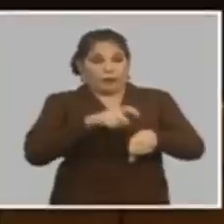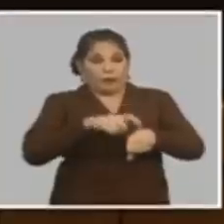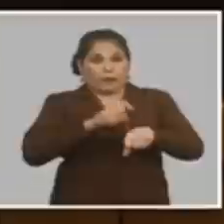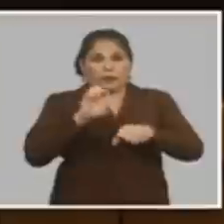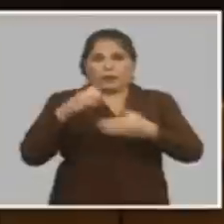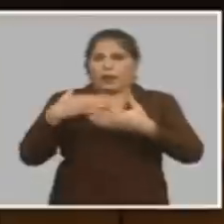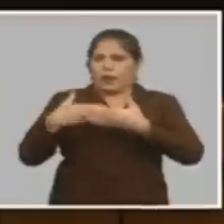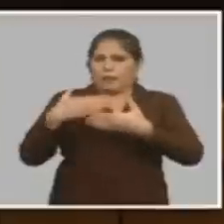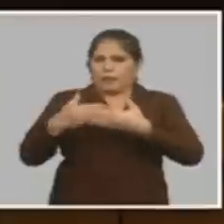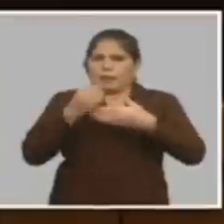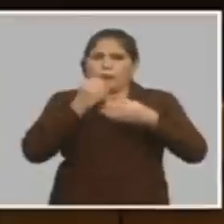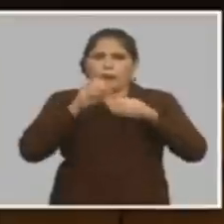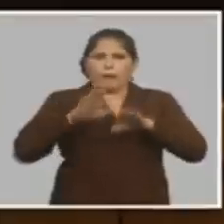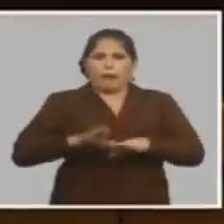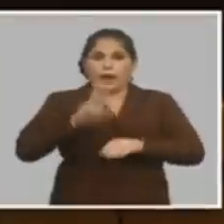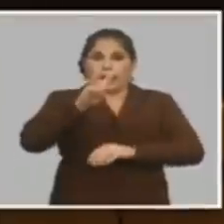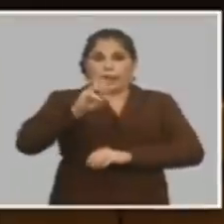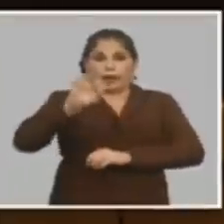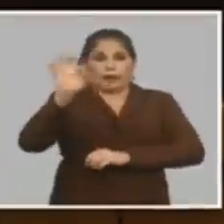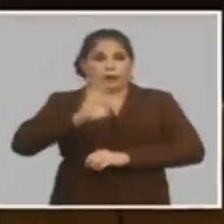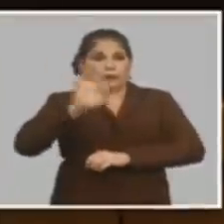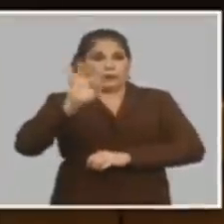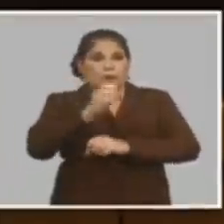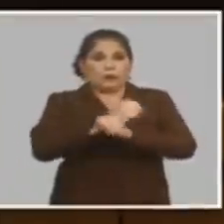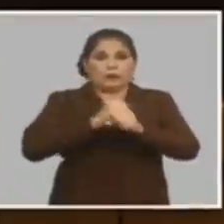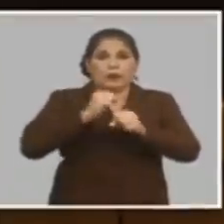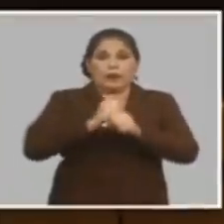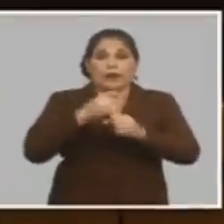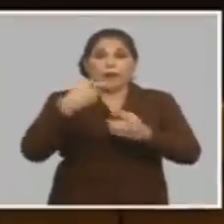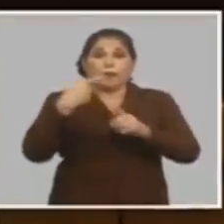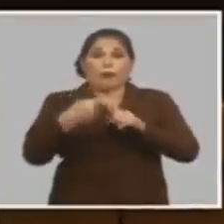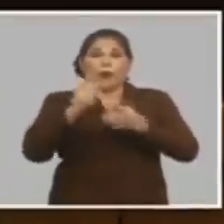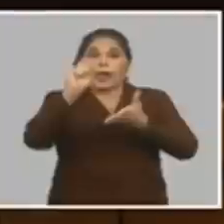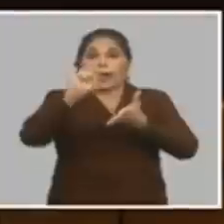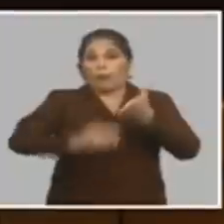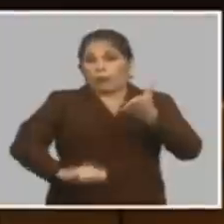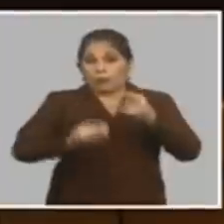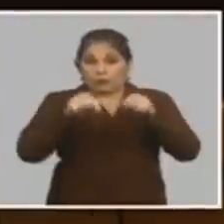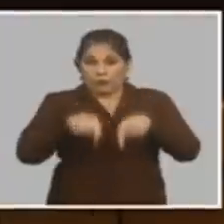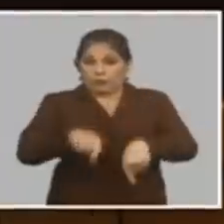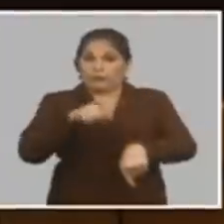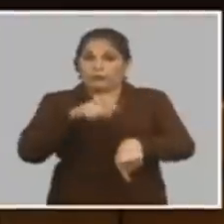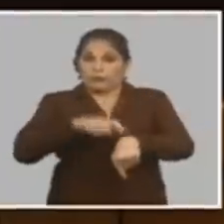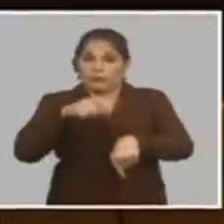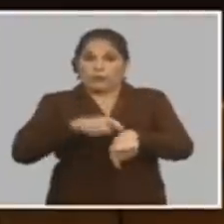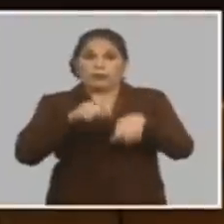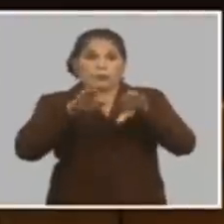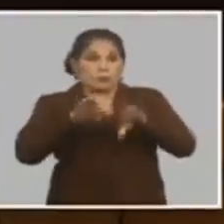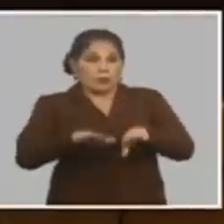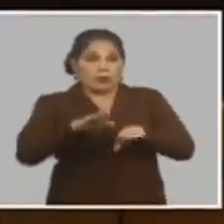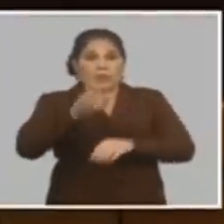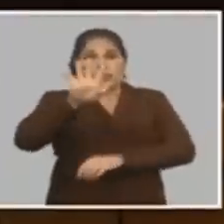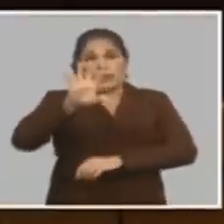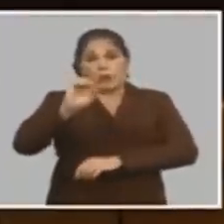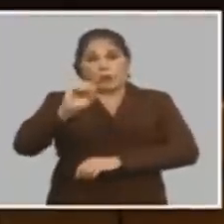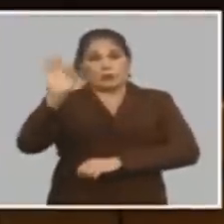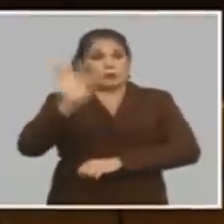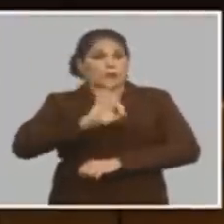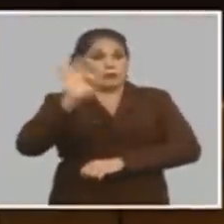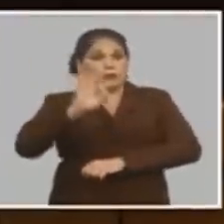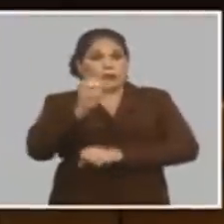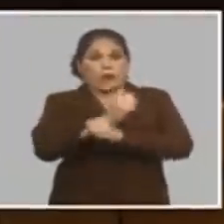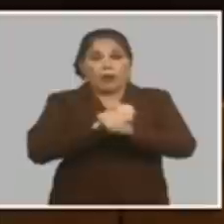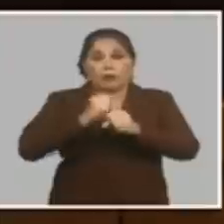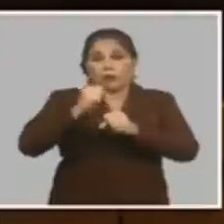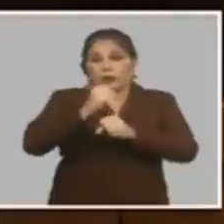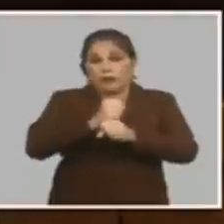la empresa podía retener el 30% de la utilidad después de impuestos en este momento retiene el 50% de la